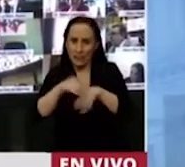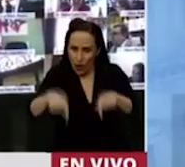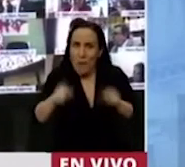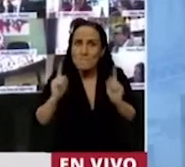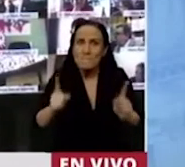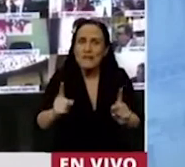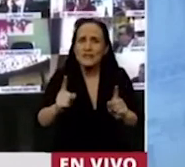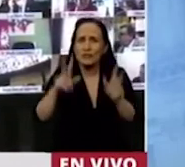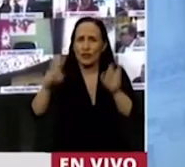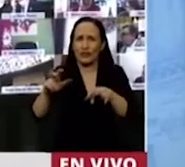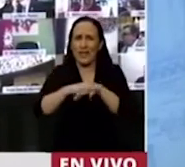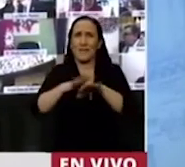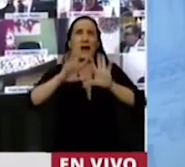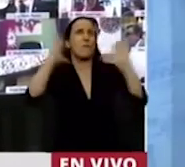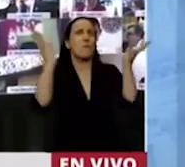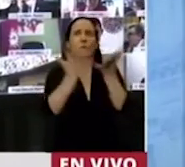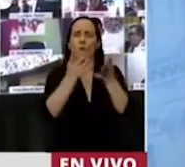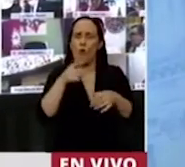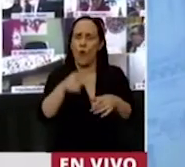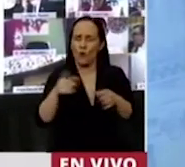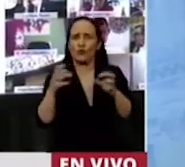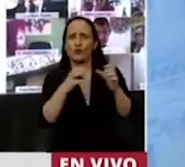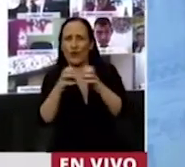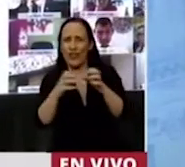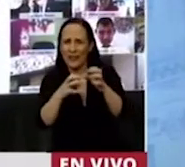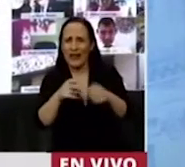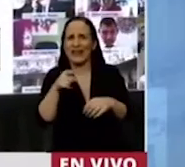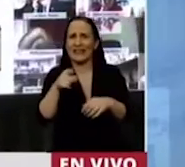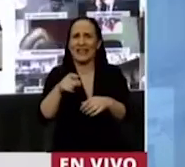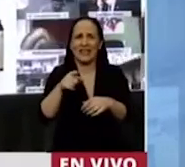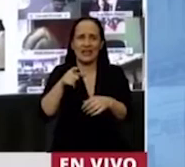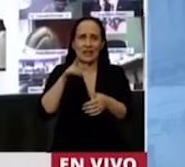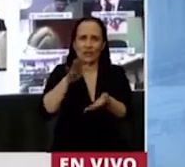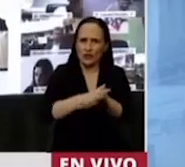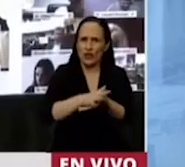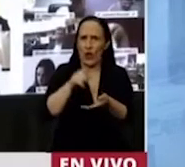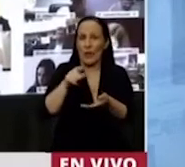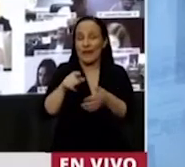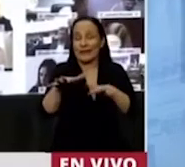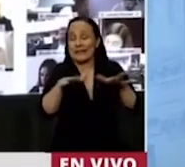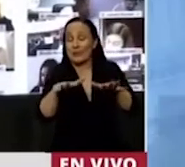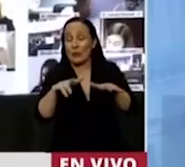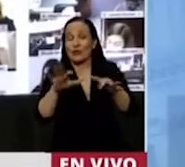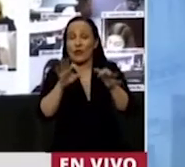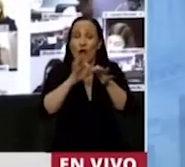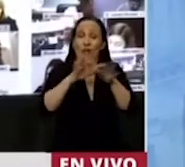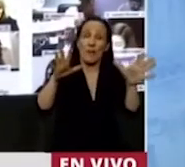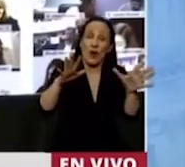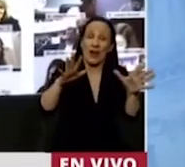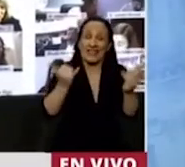en el planeta a discutirse por las debilidades que está teniendo la democracia.